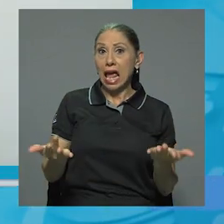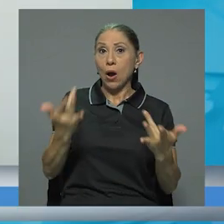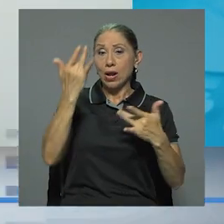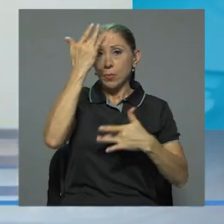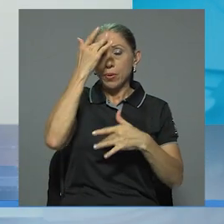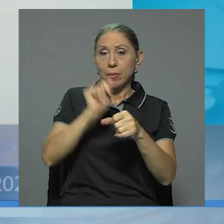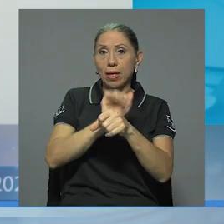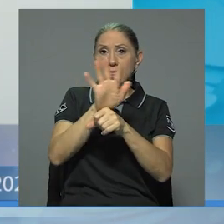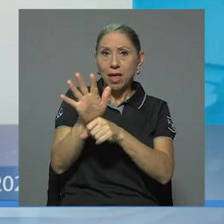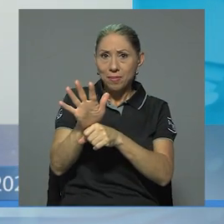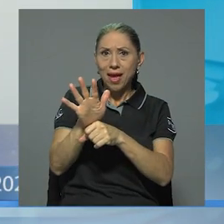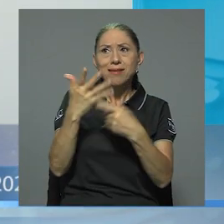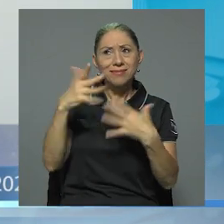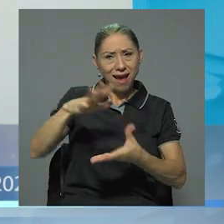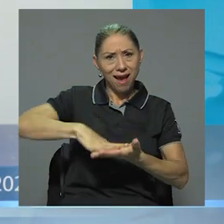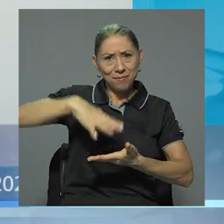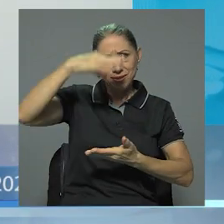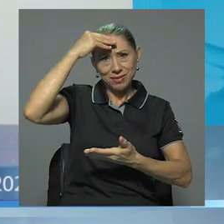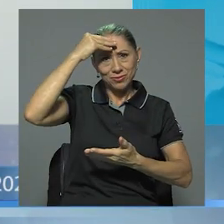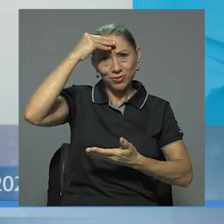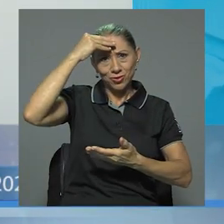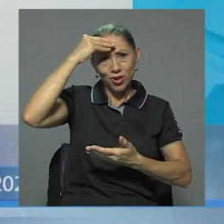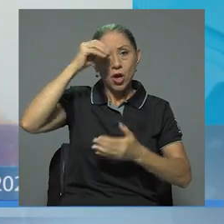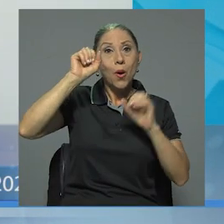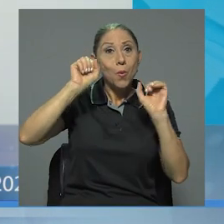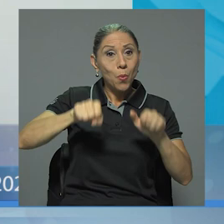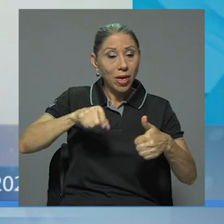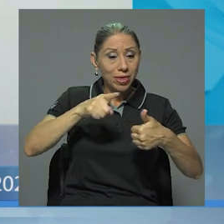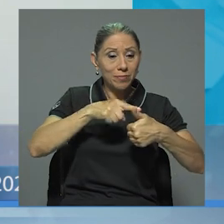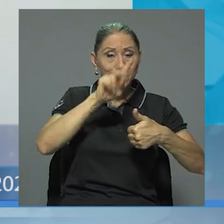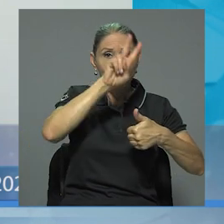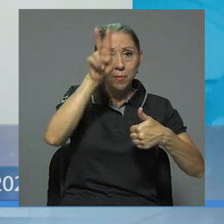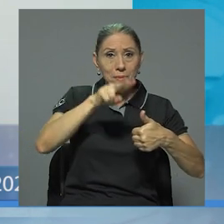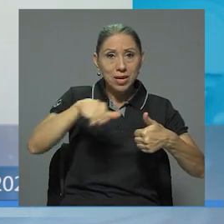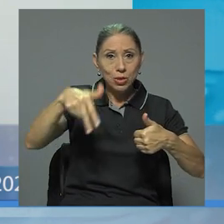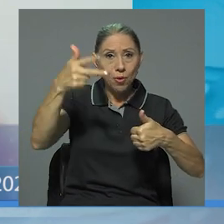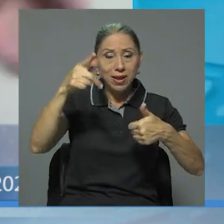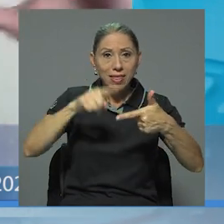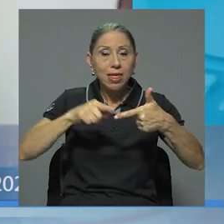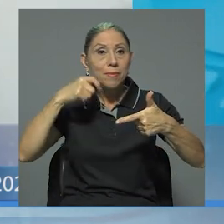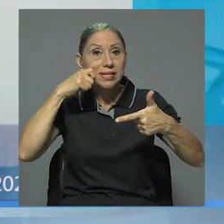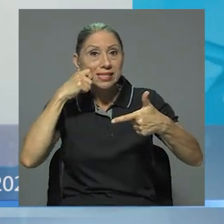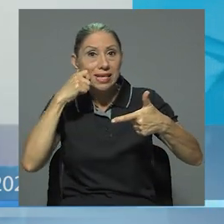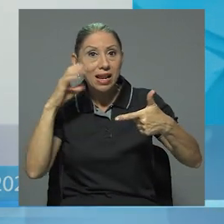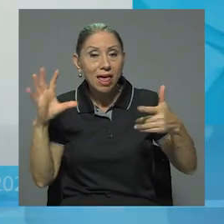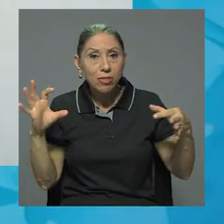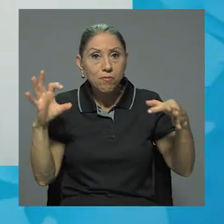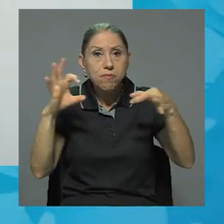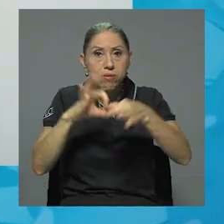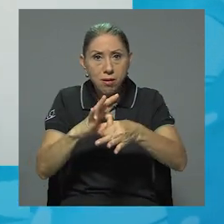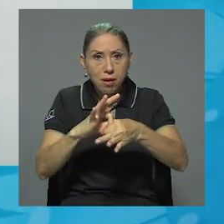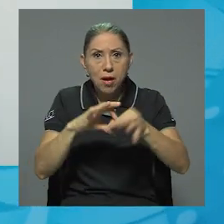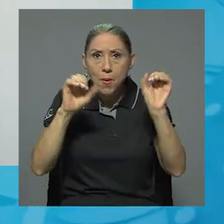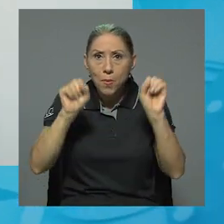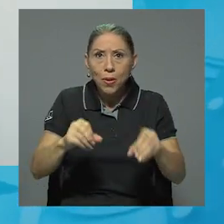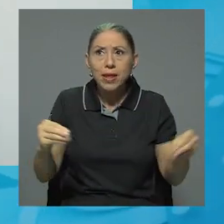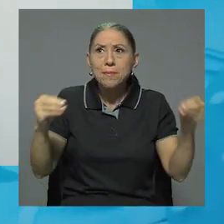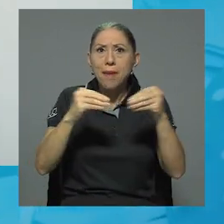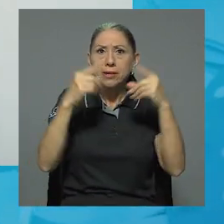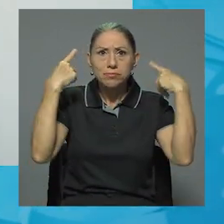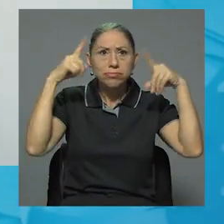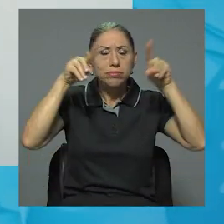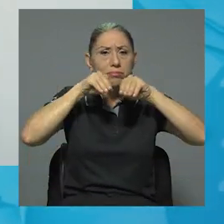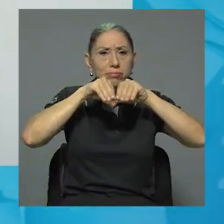haya señalado de que podemos unir la virtualidad y la presencialidad para poder generar aún mayor alcance.